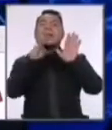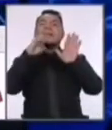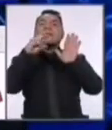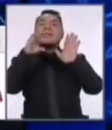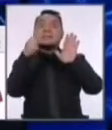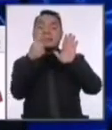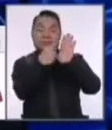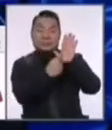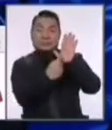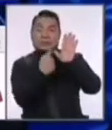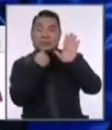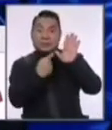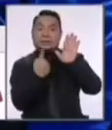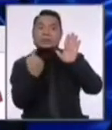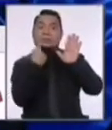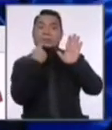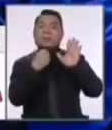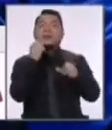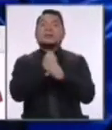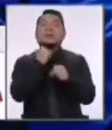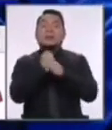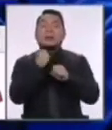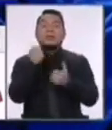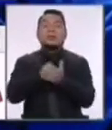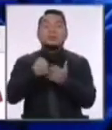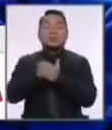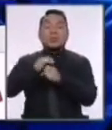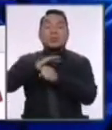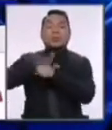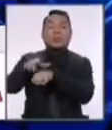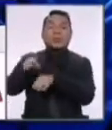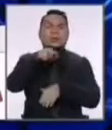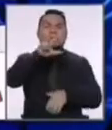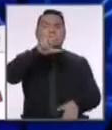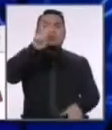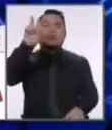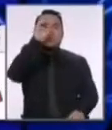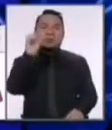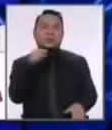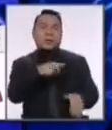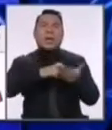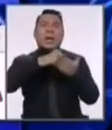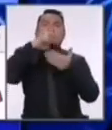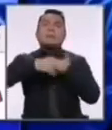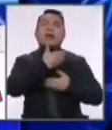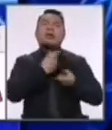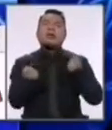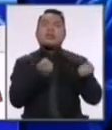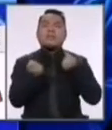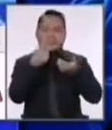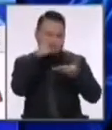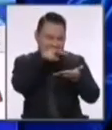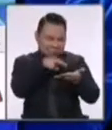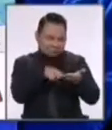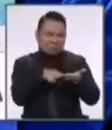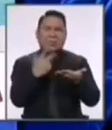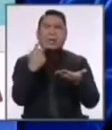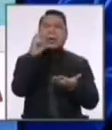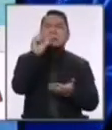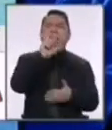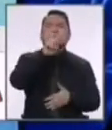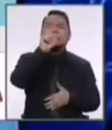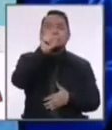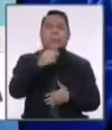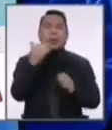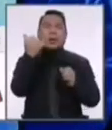dice que solamente para los trabajos la lucha contra la pandemia tiene 32% en su plan de gobierno. Está entre